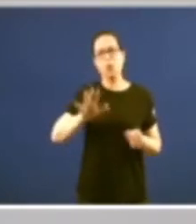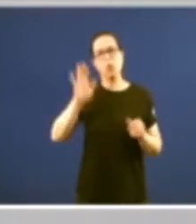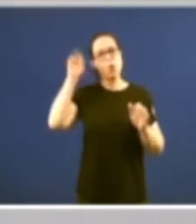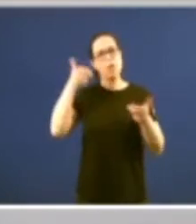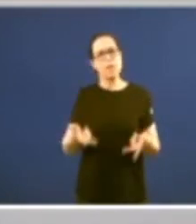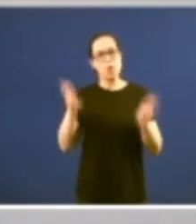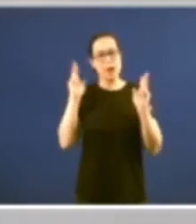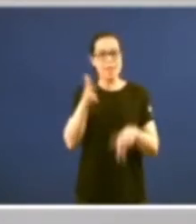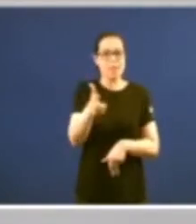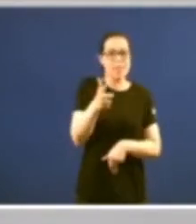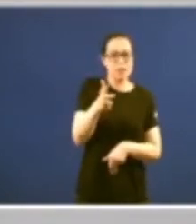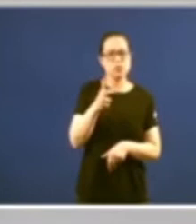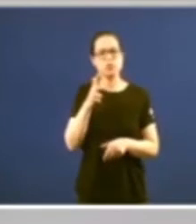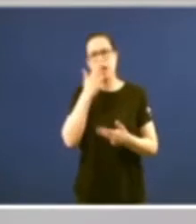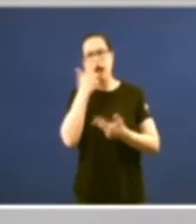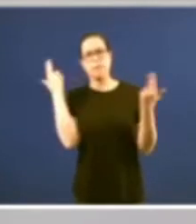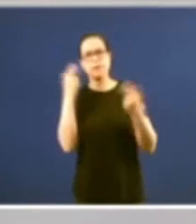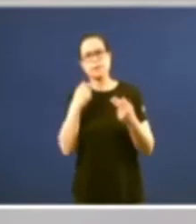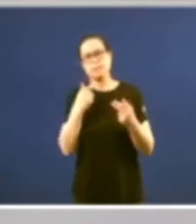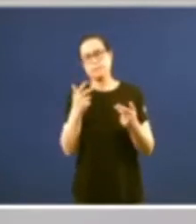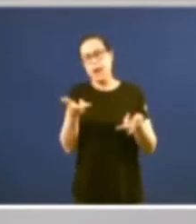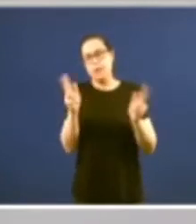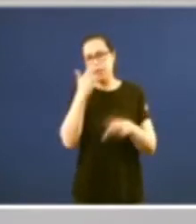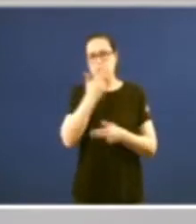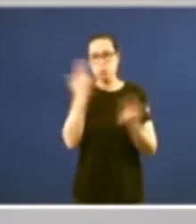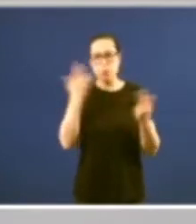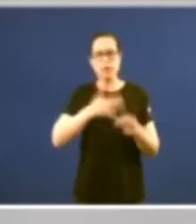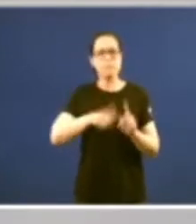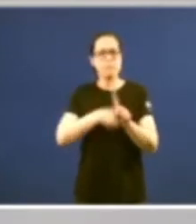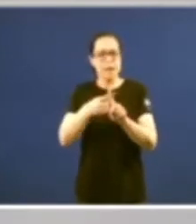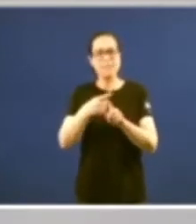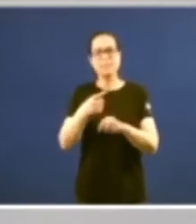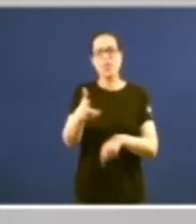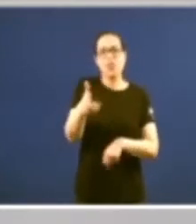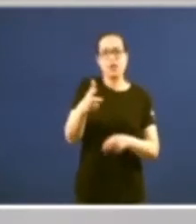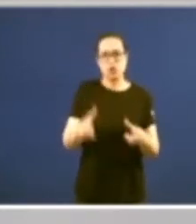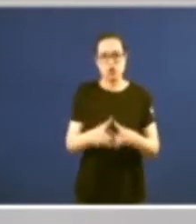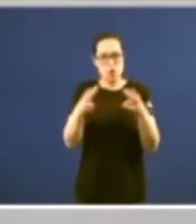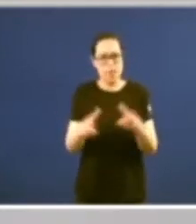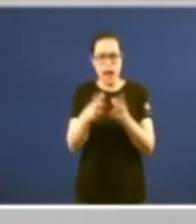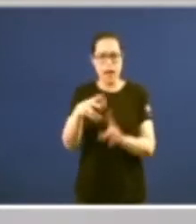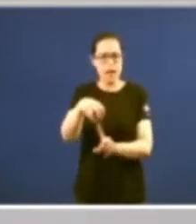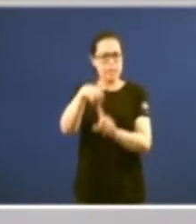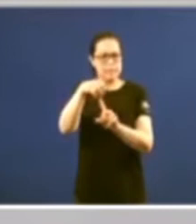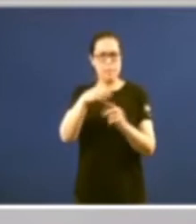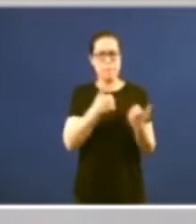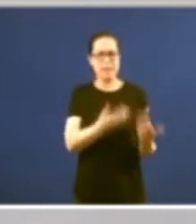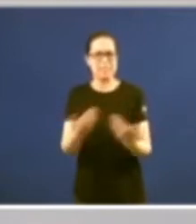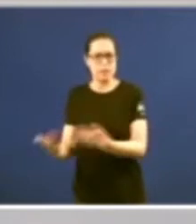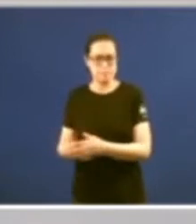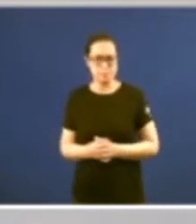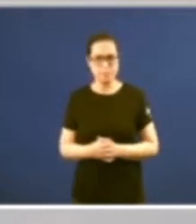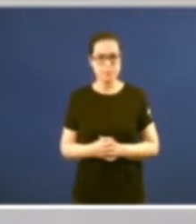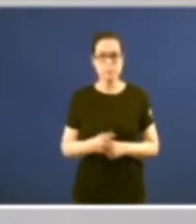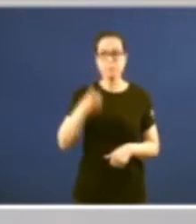fundamentales y las libertades públicas y la perspectiva del Estado social como Estado prestacional y después